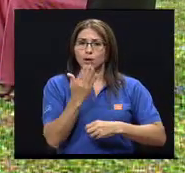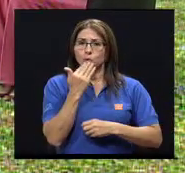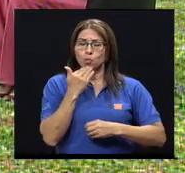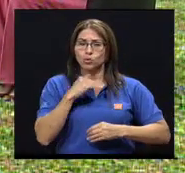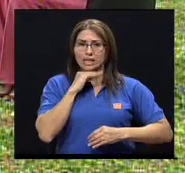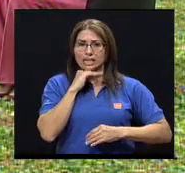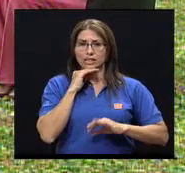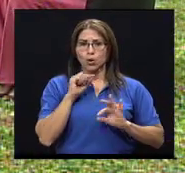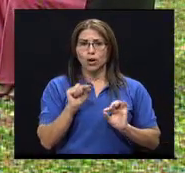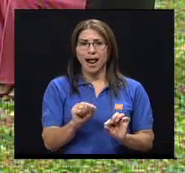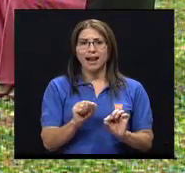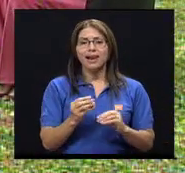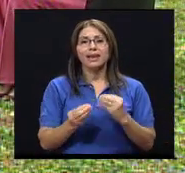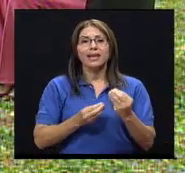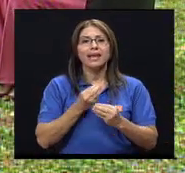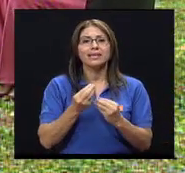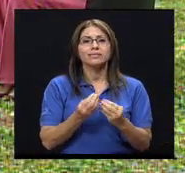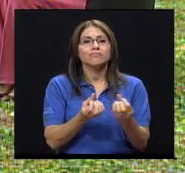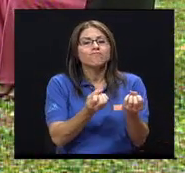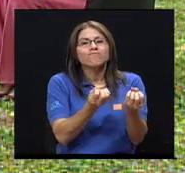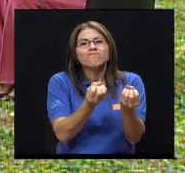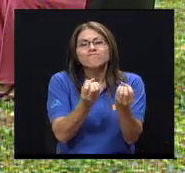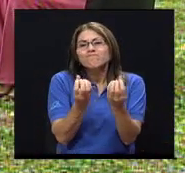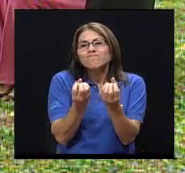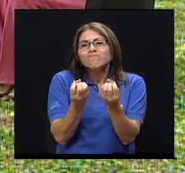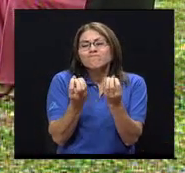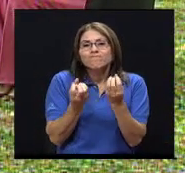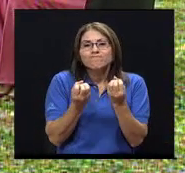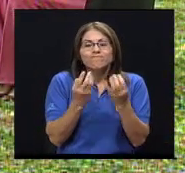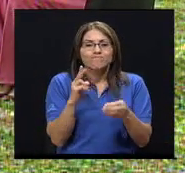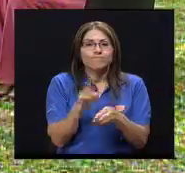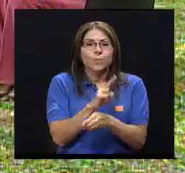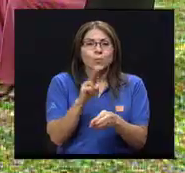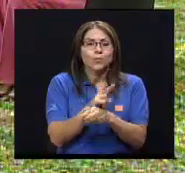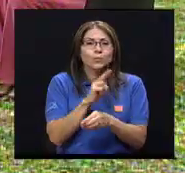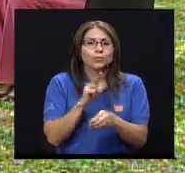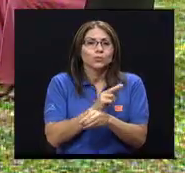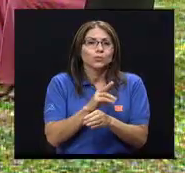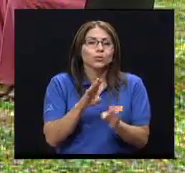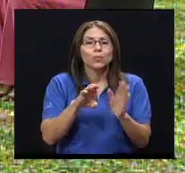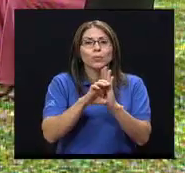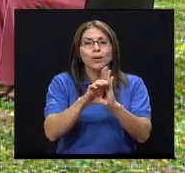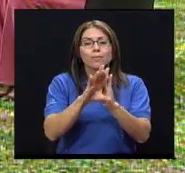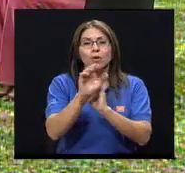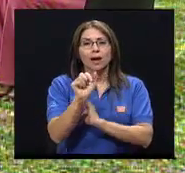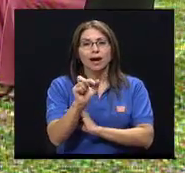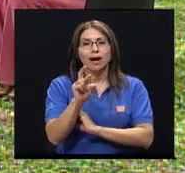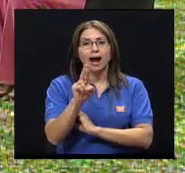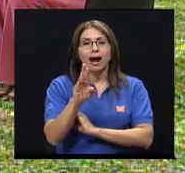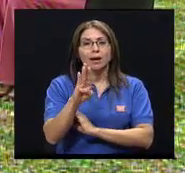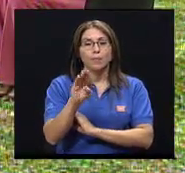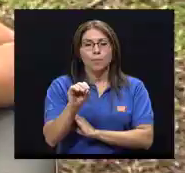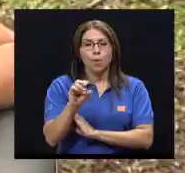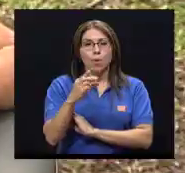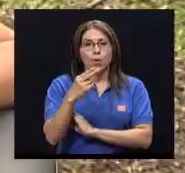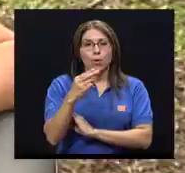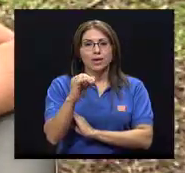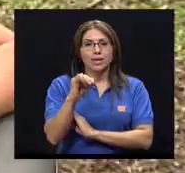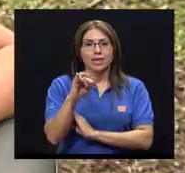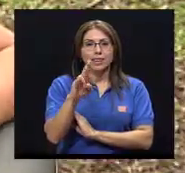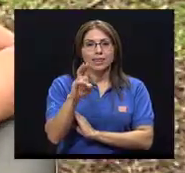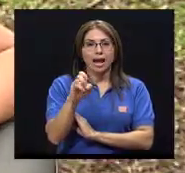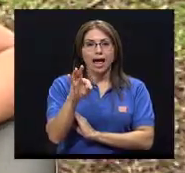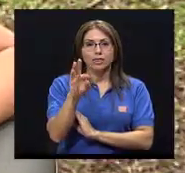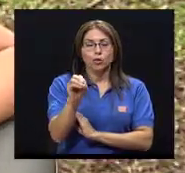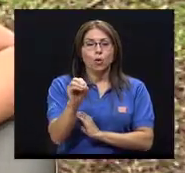llegar a tener son los excesos en cierto tipo de nutriente como el carbohidrato y la